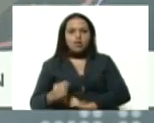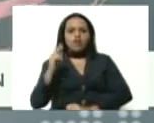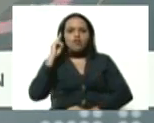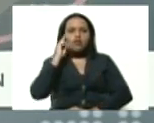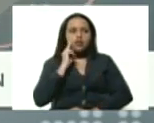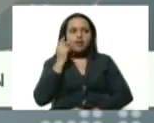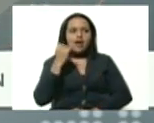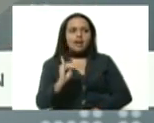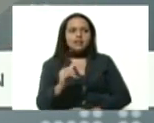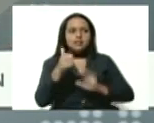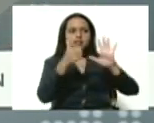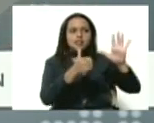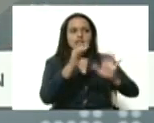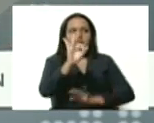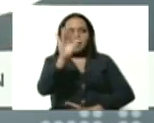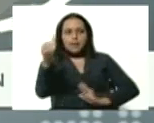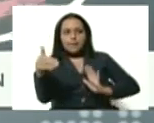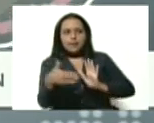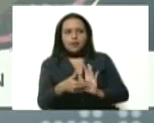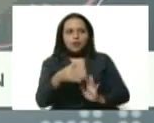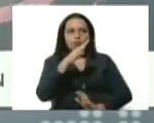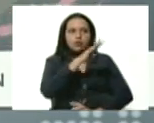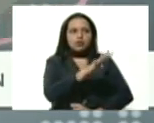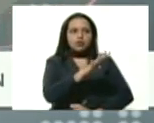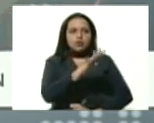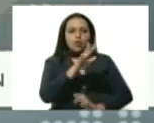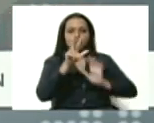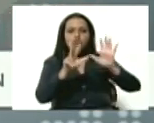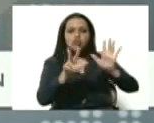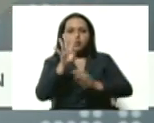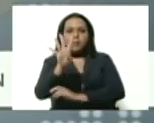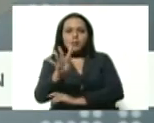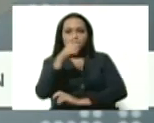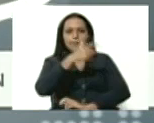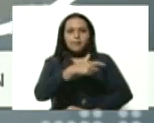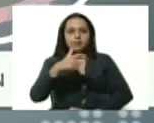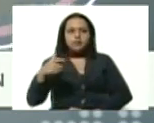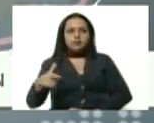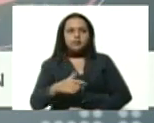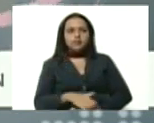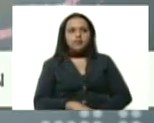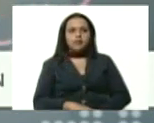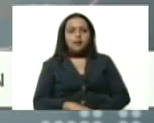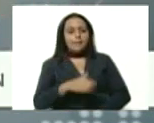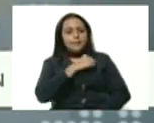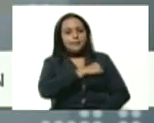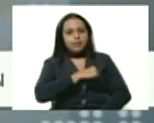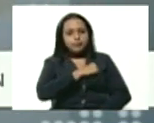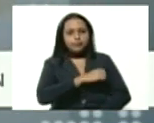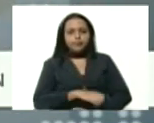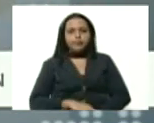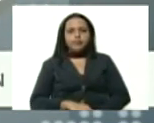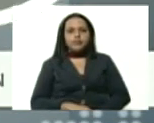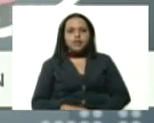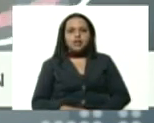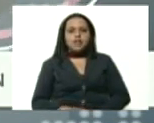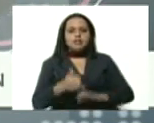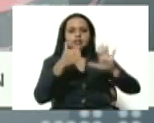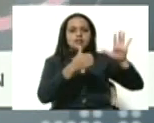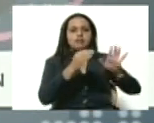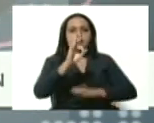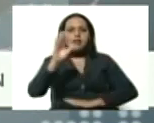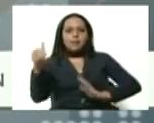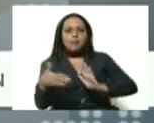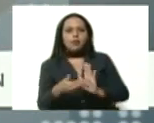63.484 pacientes, perdón, 63.484 con